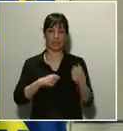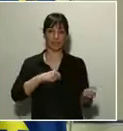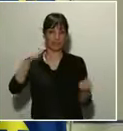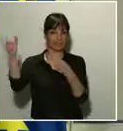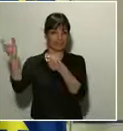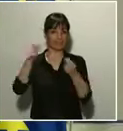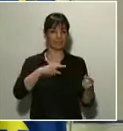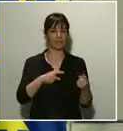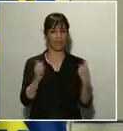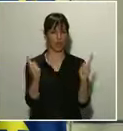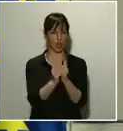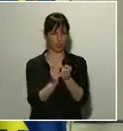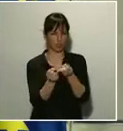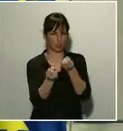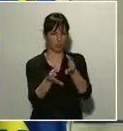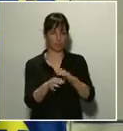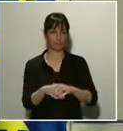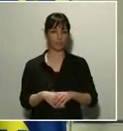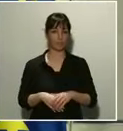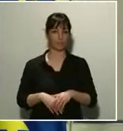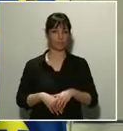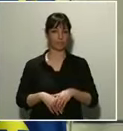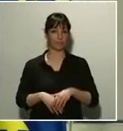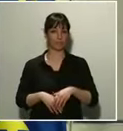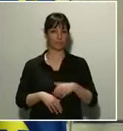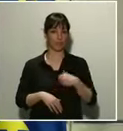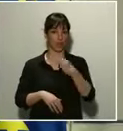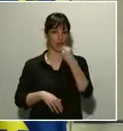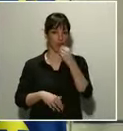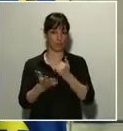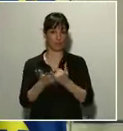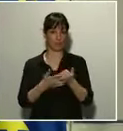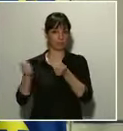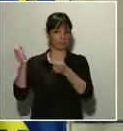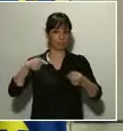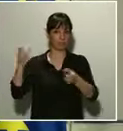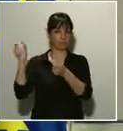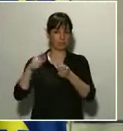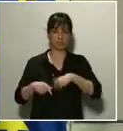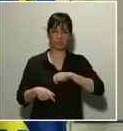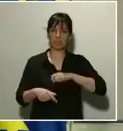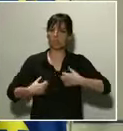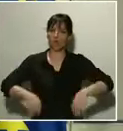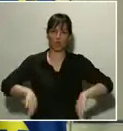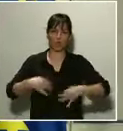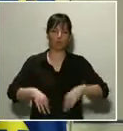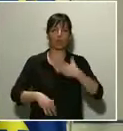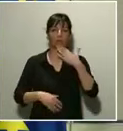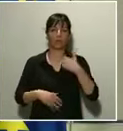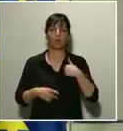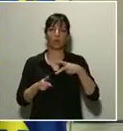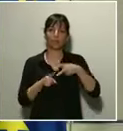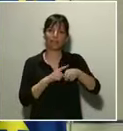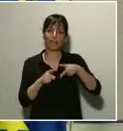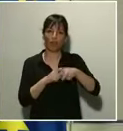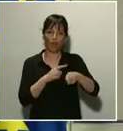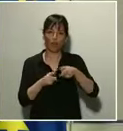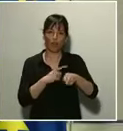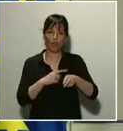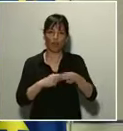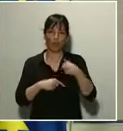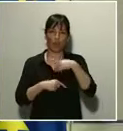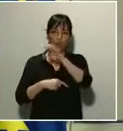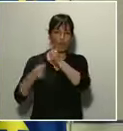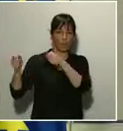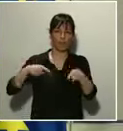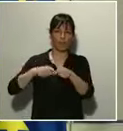importaciones se están produciendo con normalidad. La importación, por ejemplo, de trigo, que es muy importante para la harina de panificación,